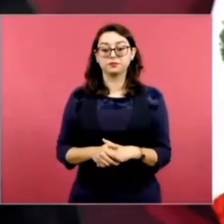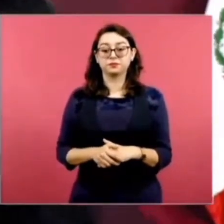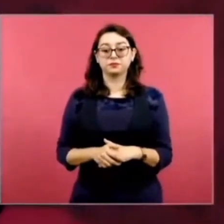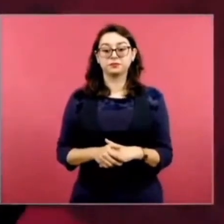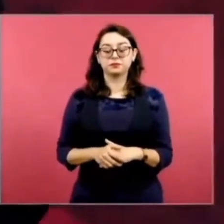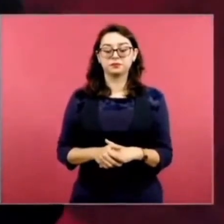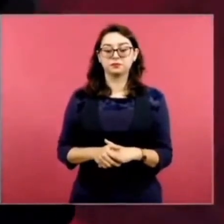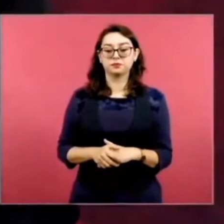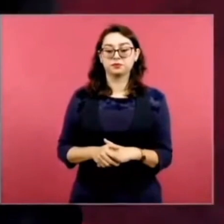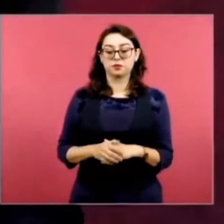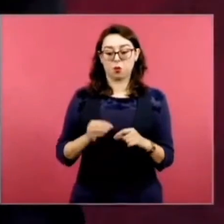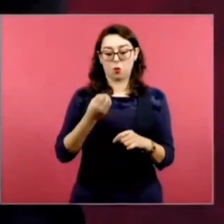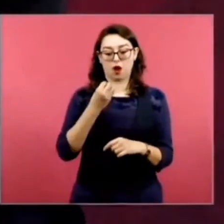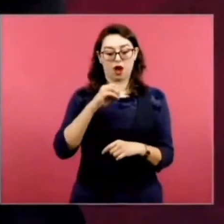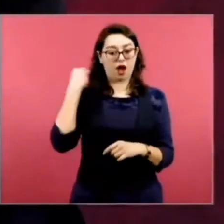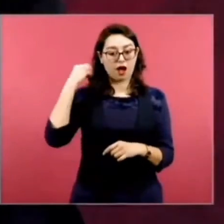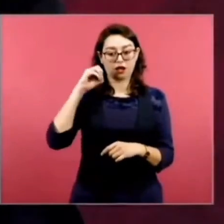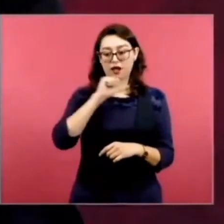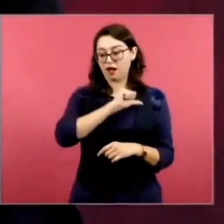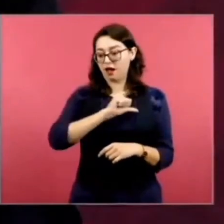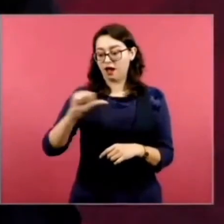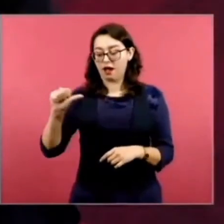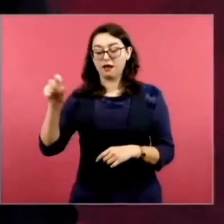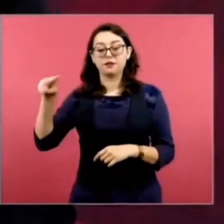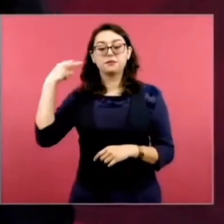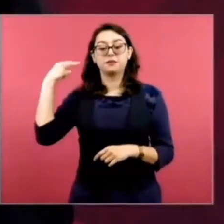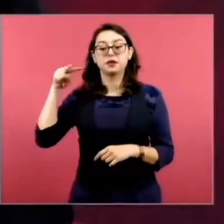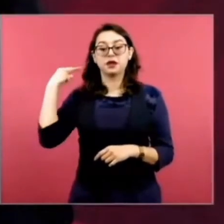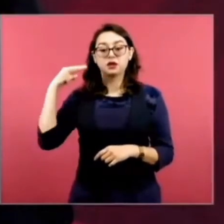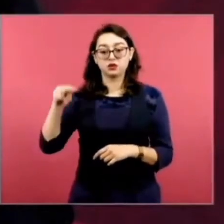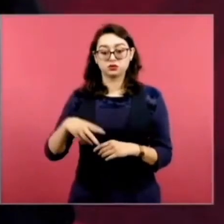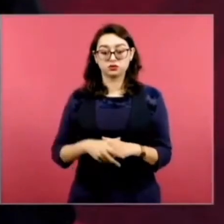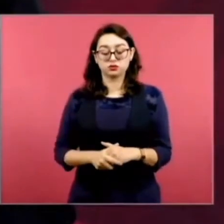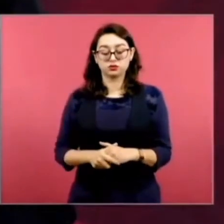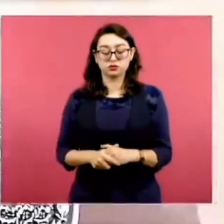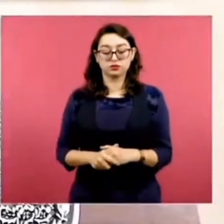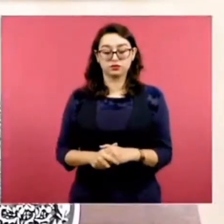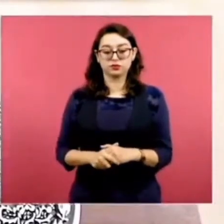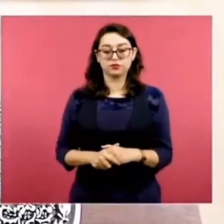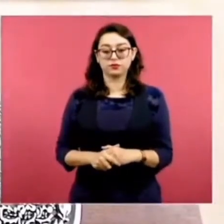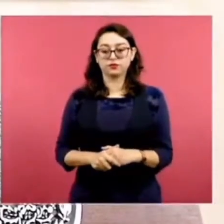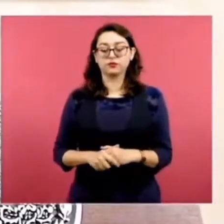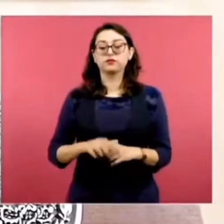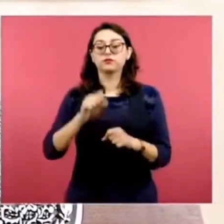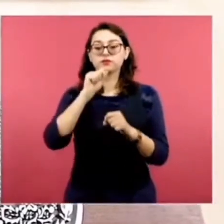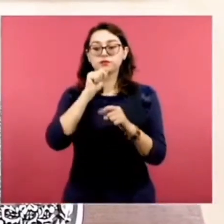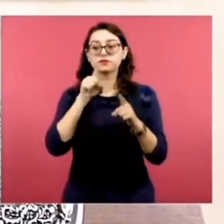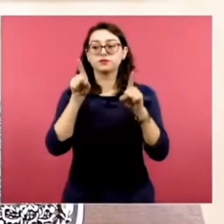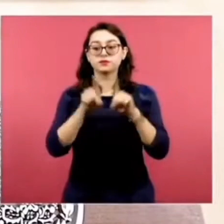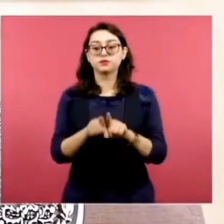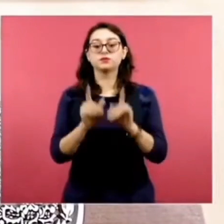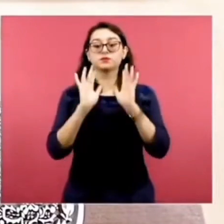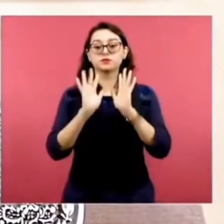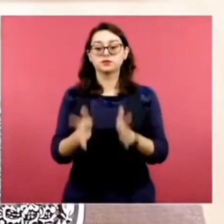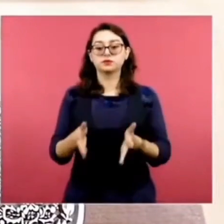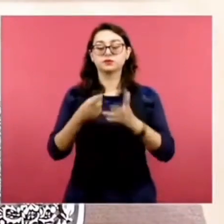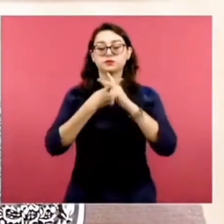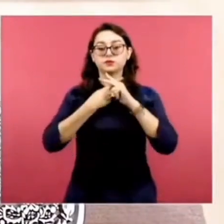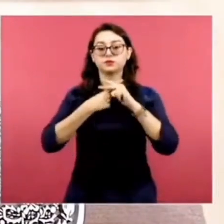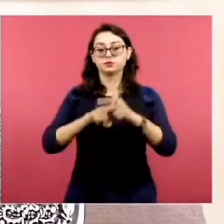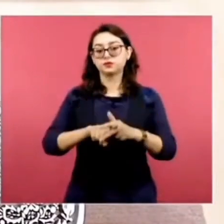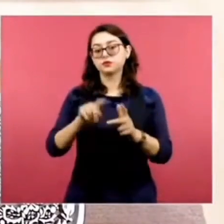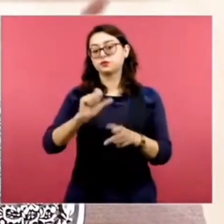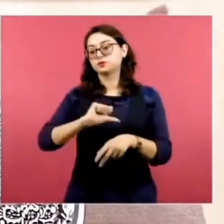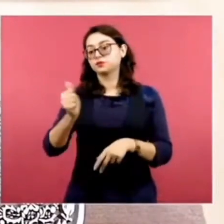y ya están licitados los